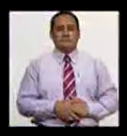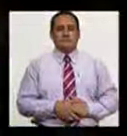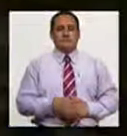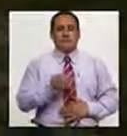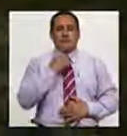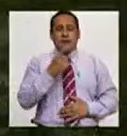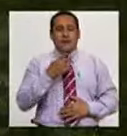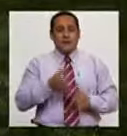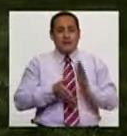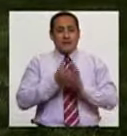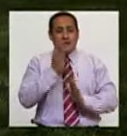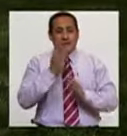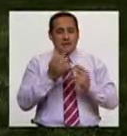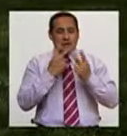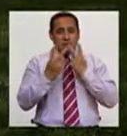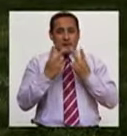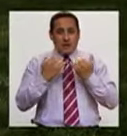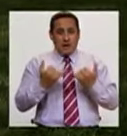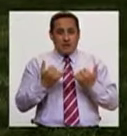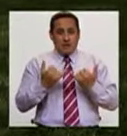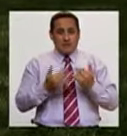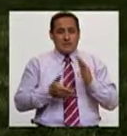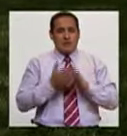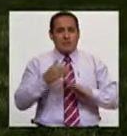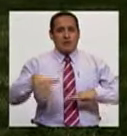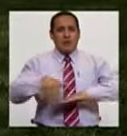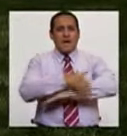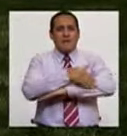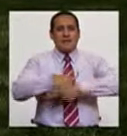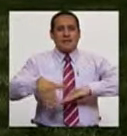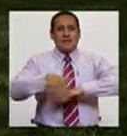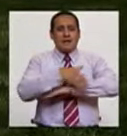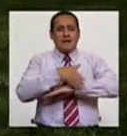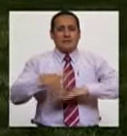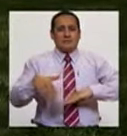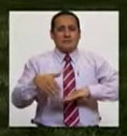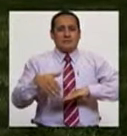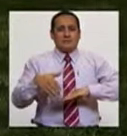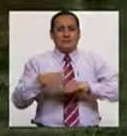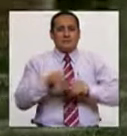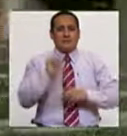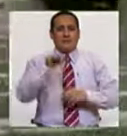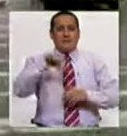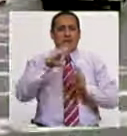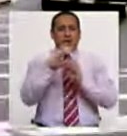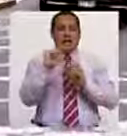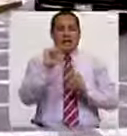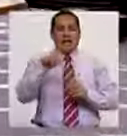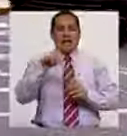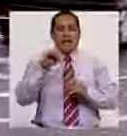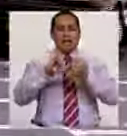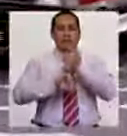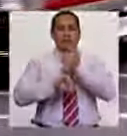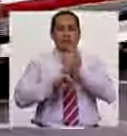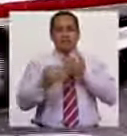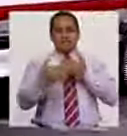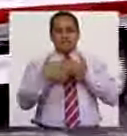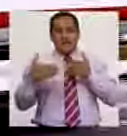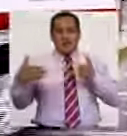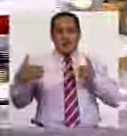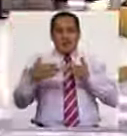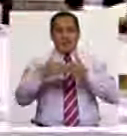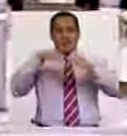El recorrido que hemos hecho hacia la avenida Angamos con